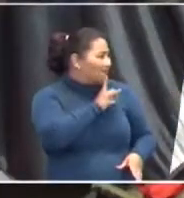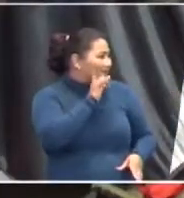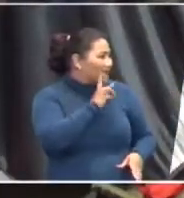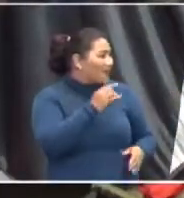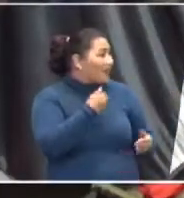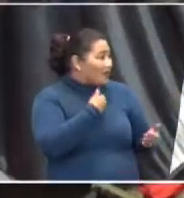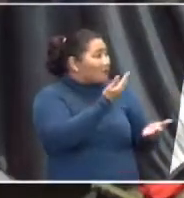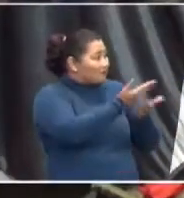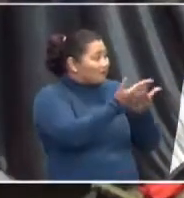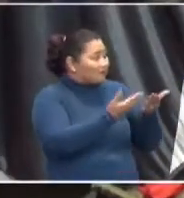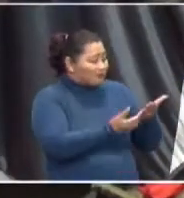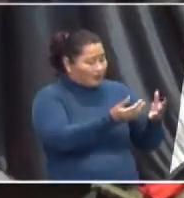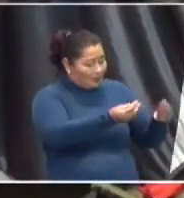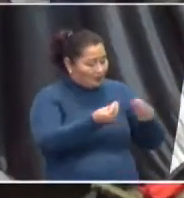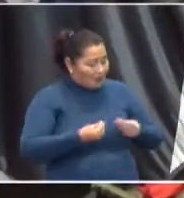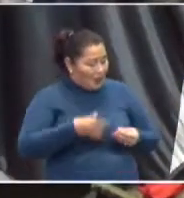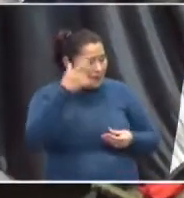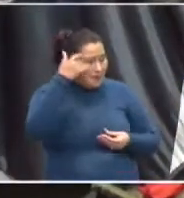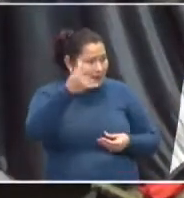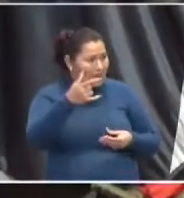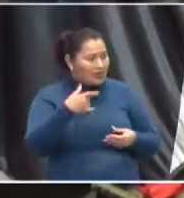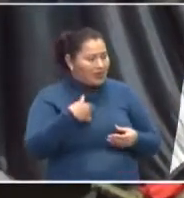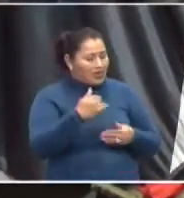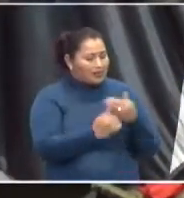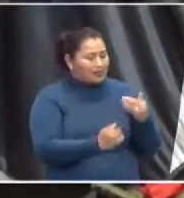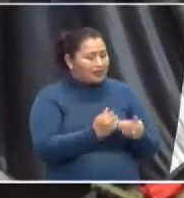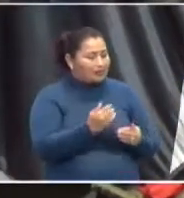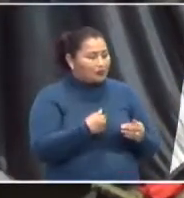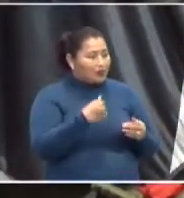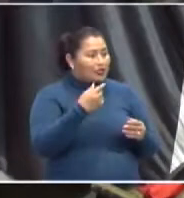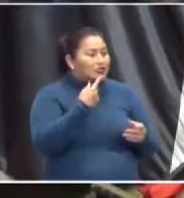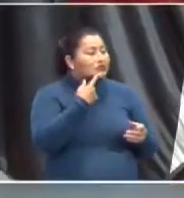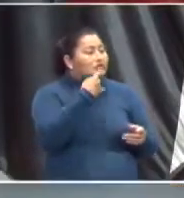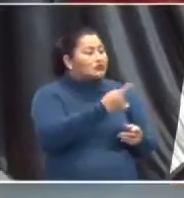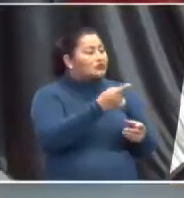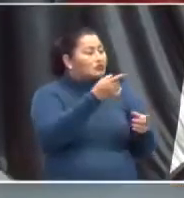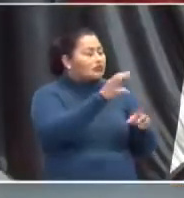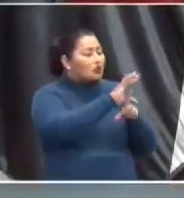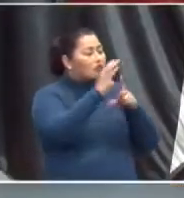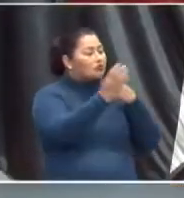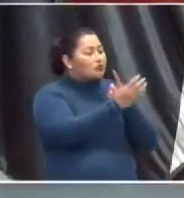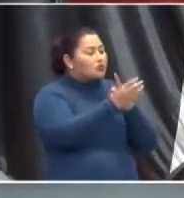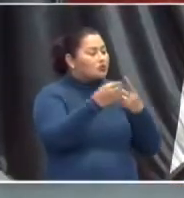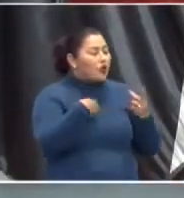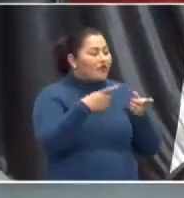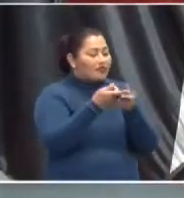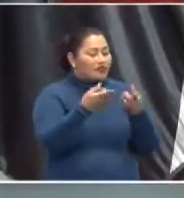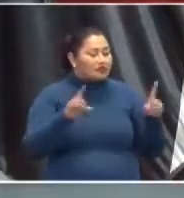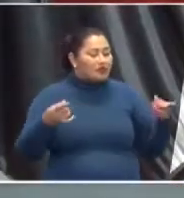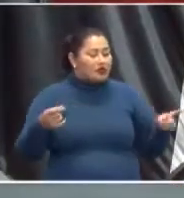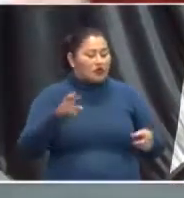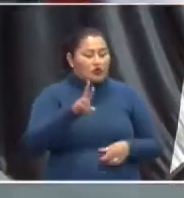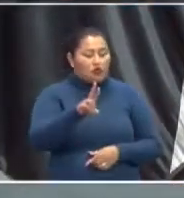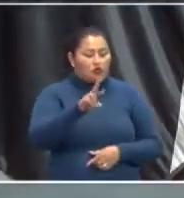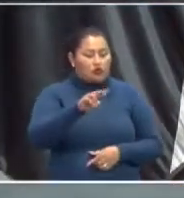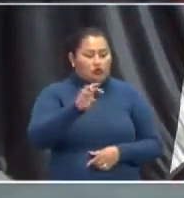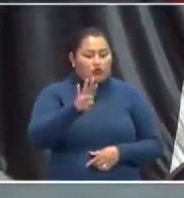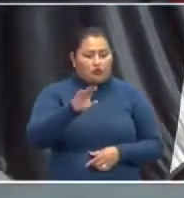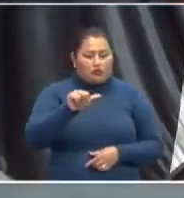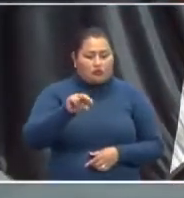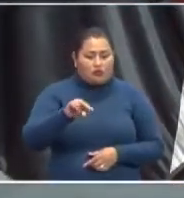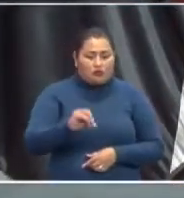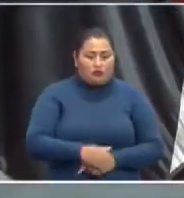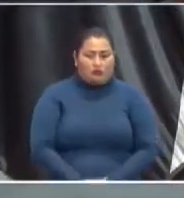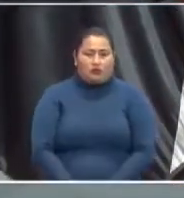Tras darse a conocer que para el Congreso de Sonora se plantea un aumento en sus recursos para el 2020 en 10.7%, la diputada de Morena, Ernestina Castro